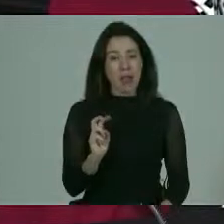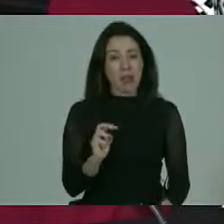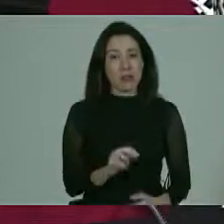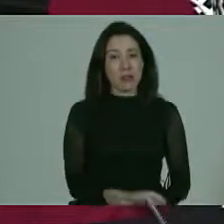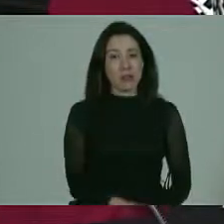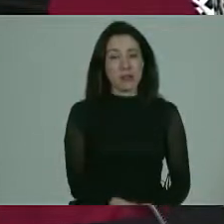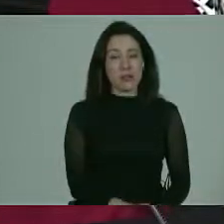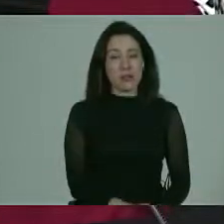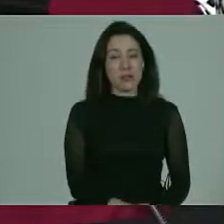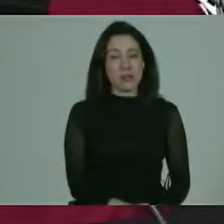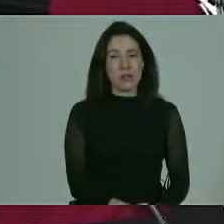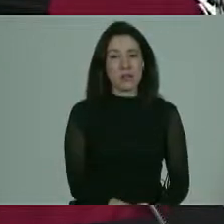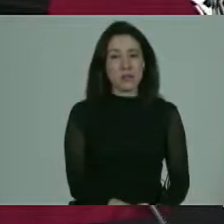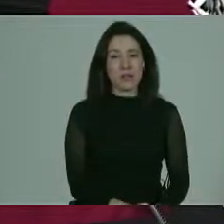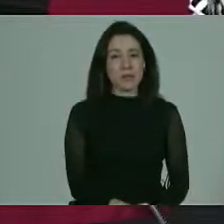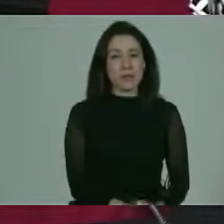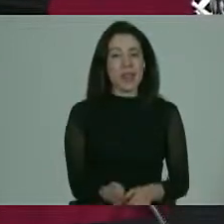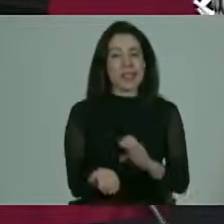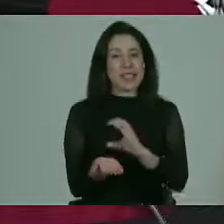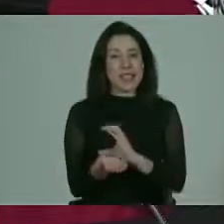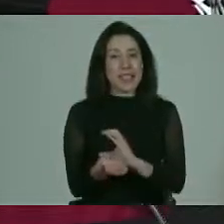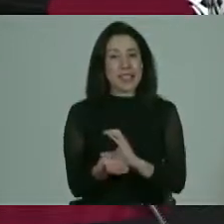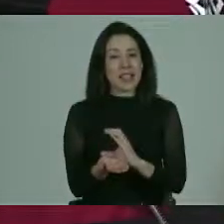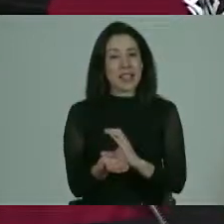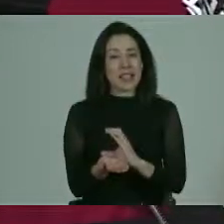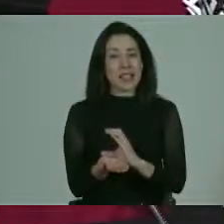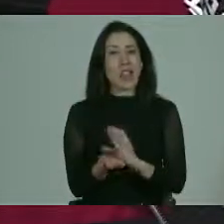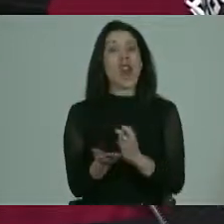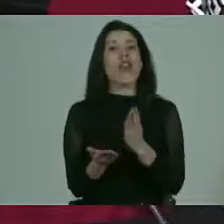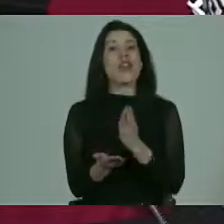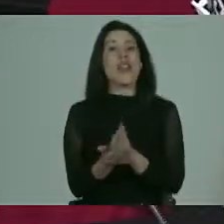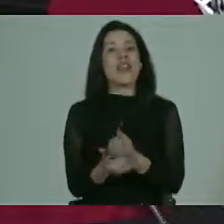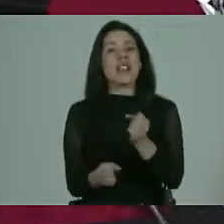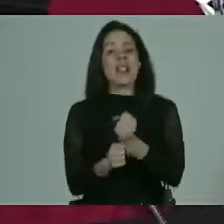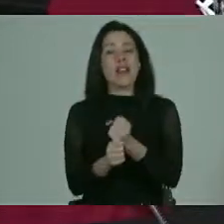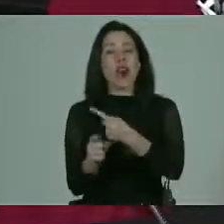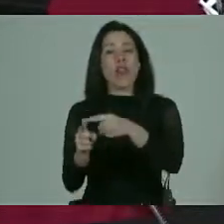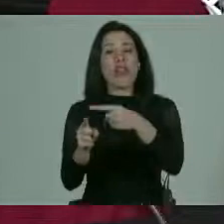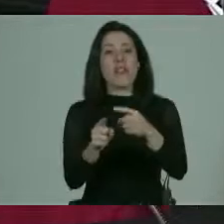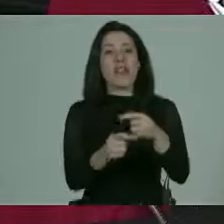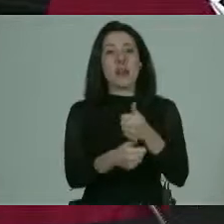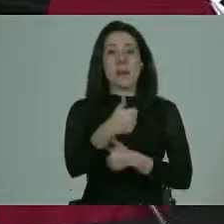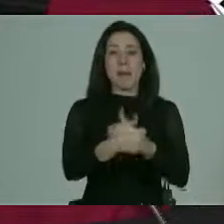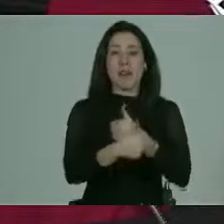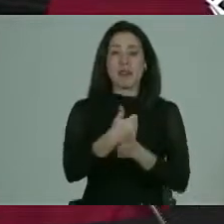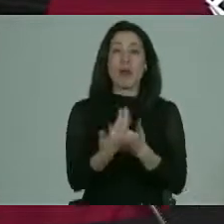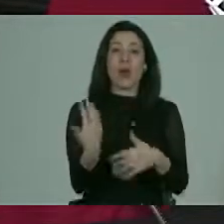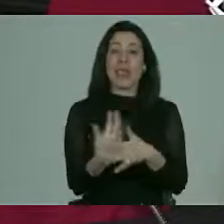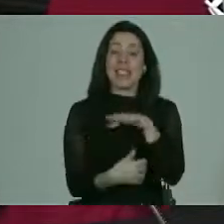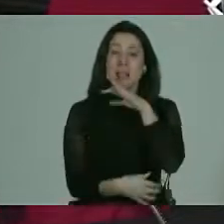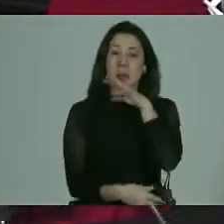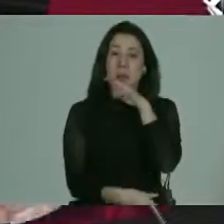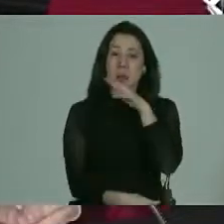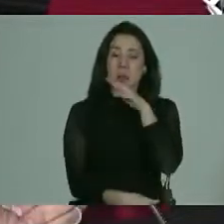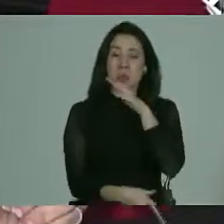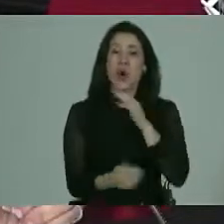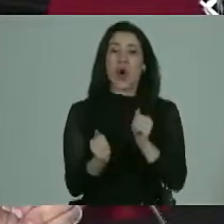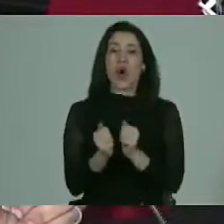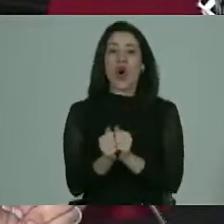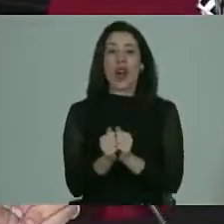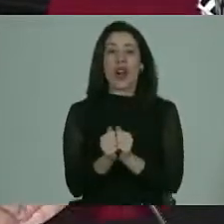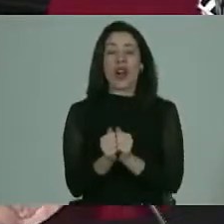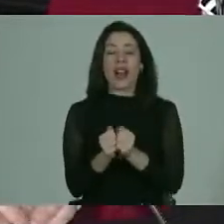en los centros lo ideal es que se hagan un trabajo multidisciplinario en el fondo porque los 15 minutos a lo mejor con el